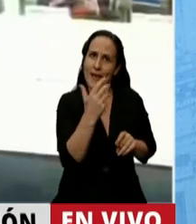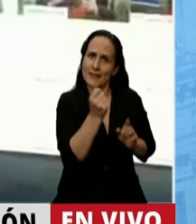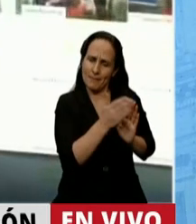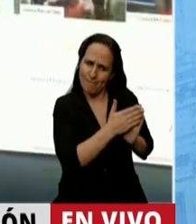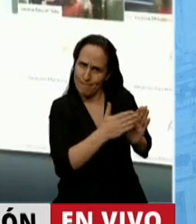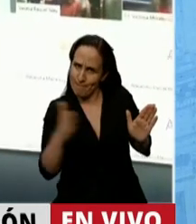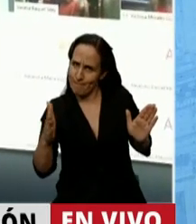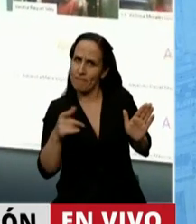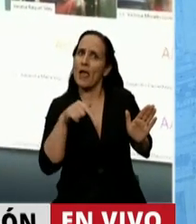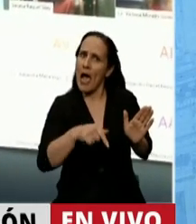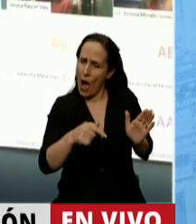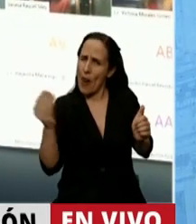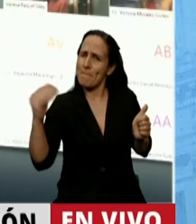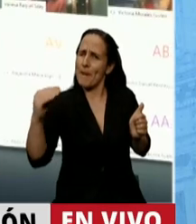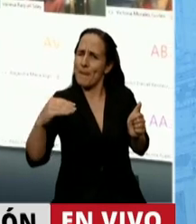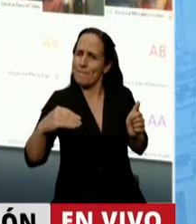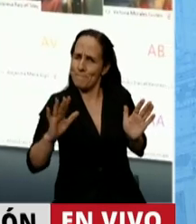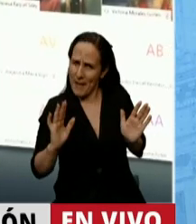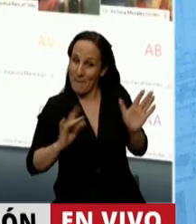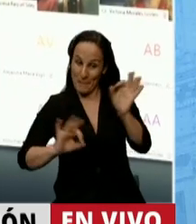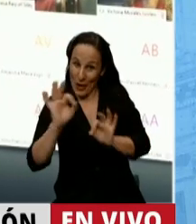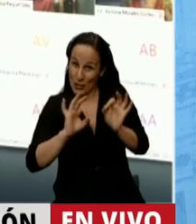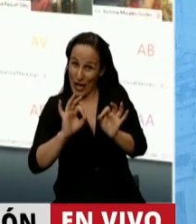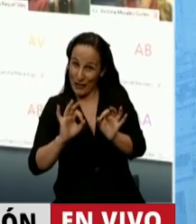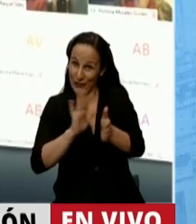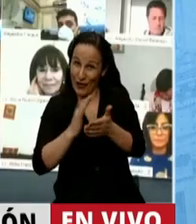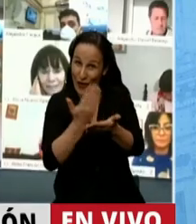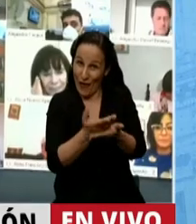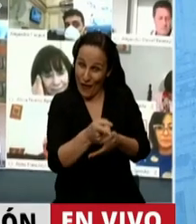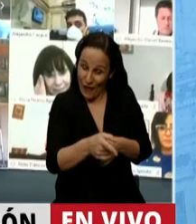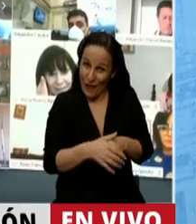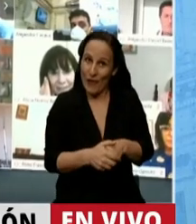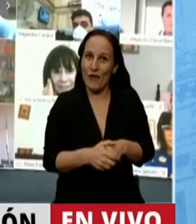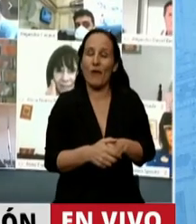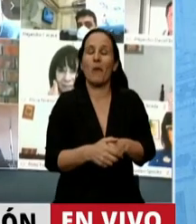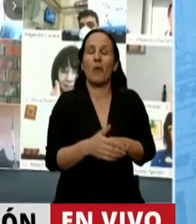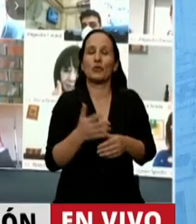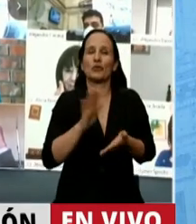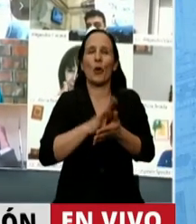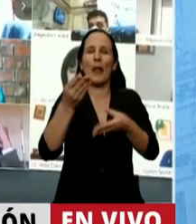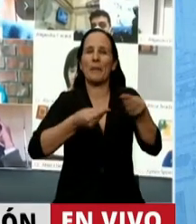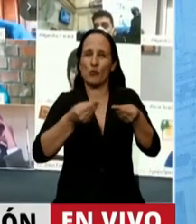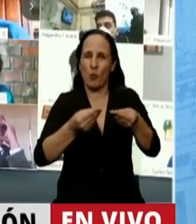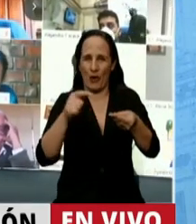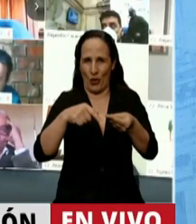semestre y ahora lo estamos ampliando en este proyecto de ampliación presupuestaria.